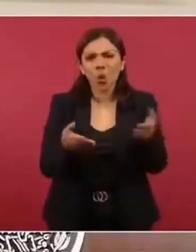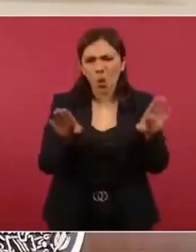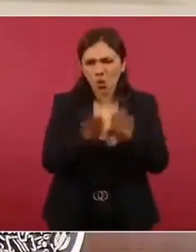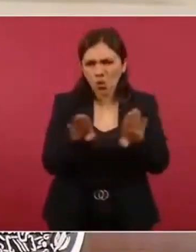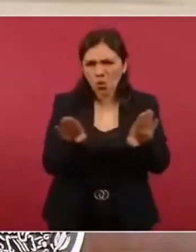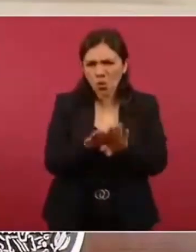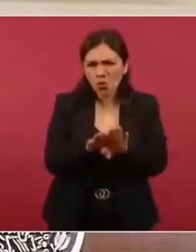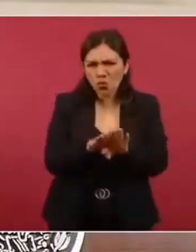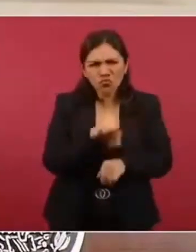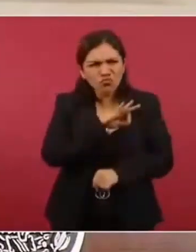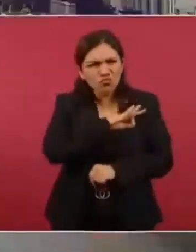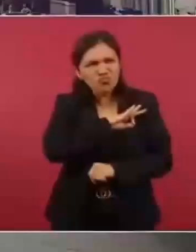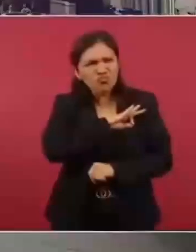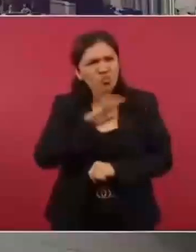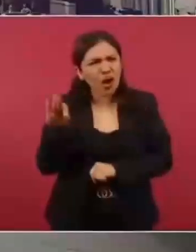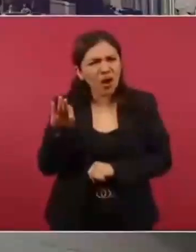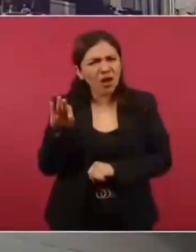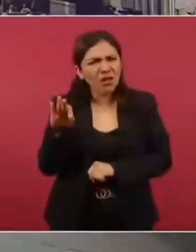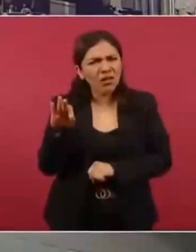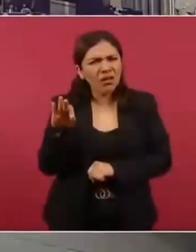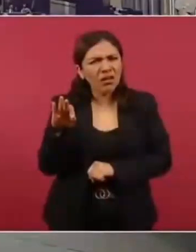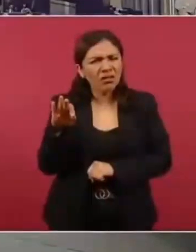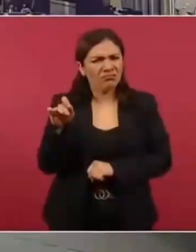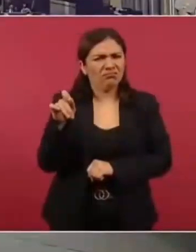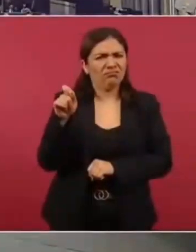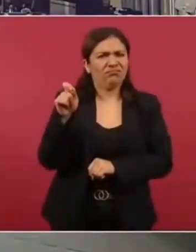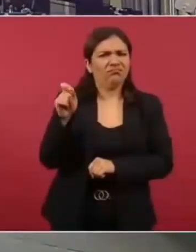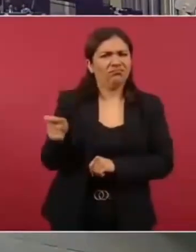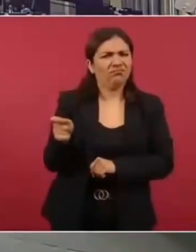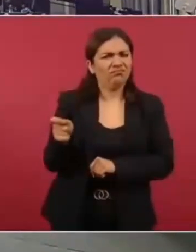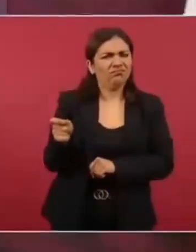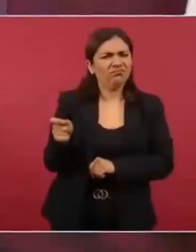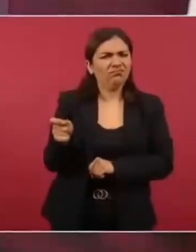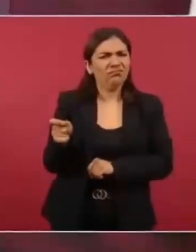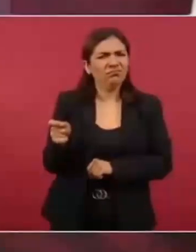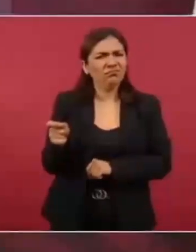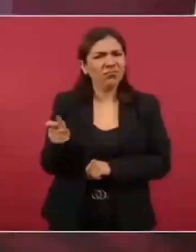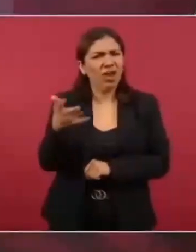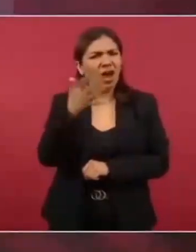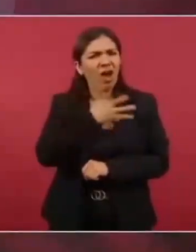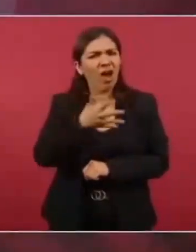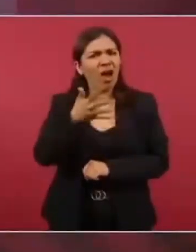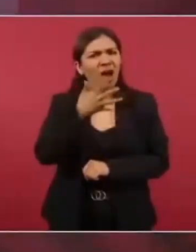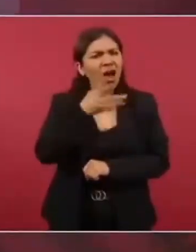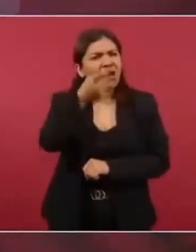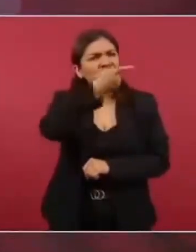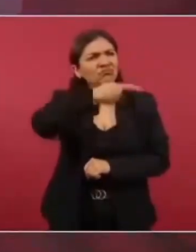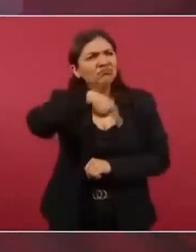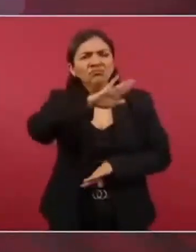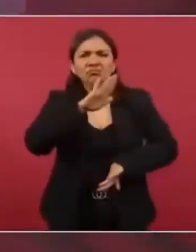tenía tan buena fama,